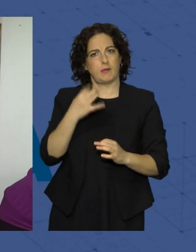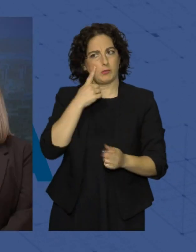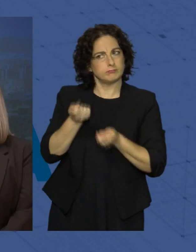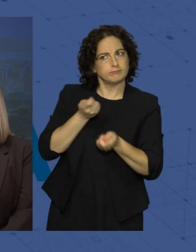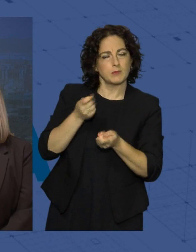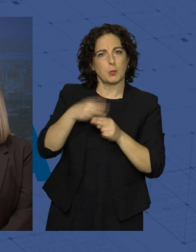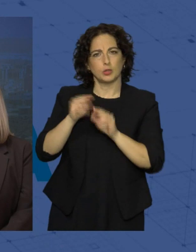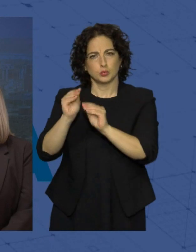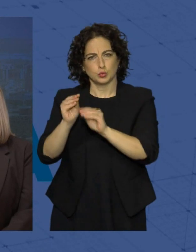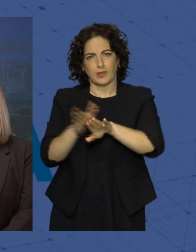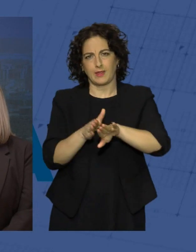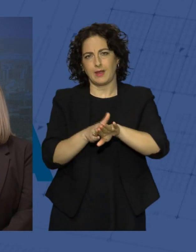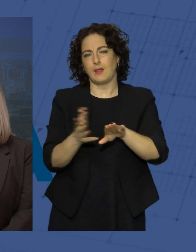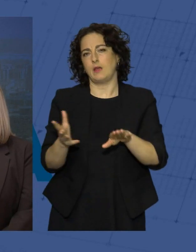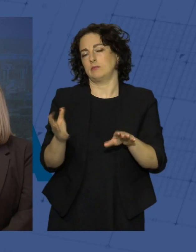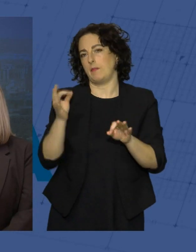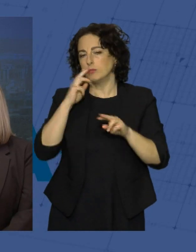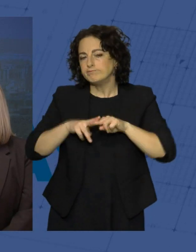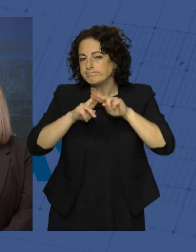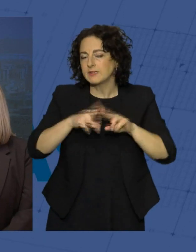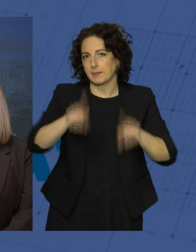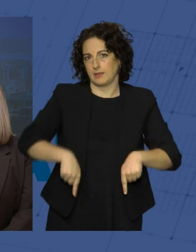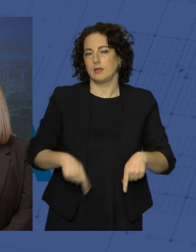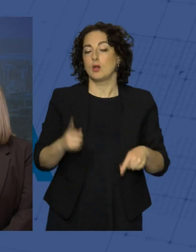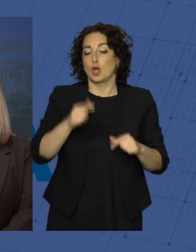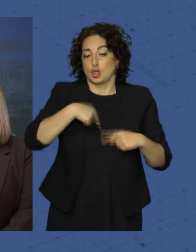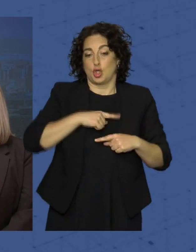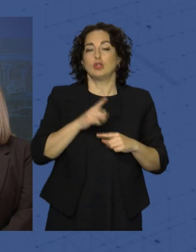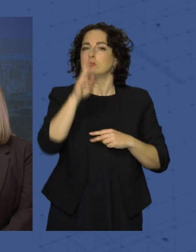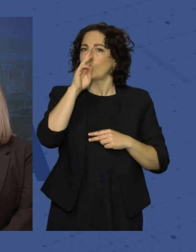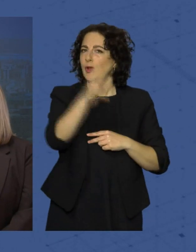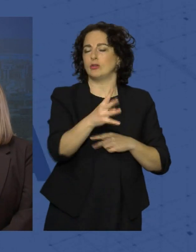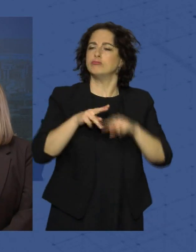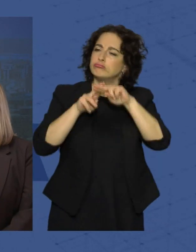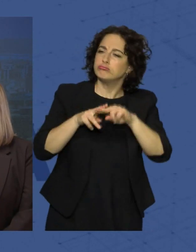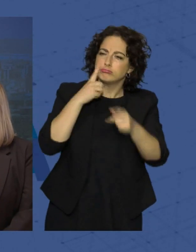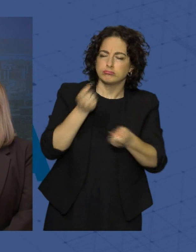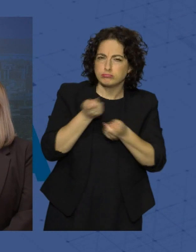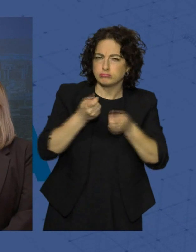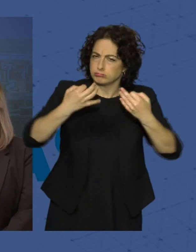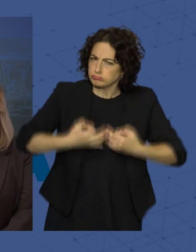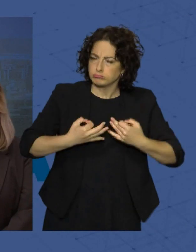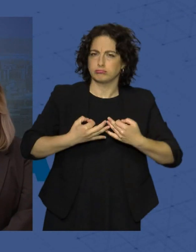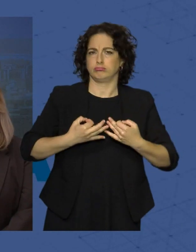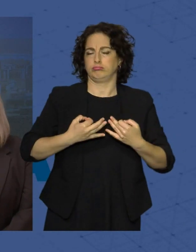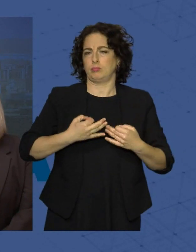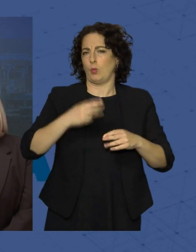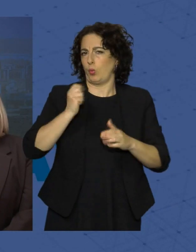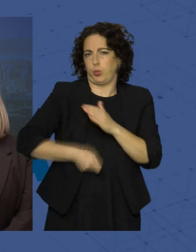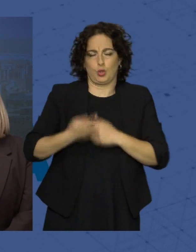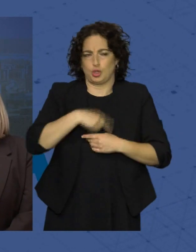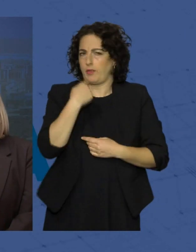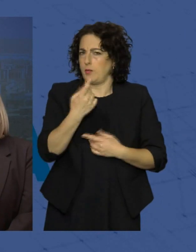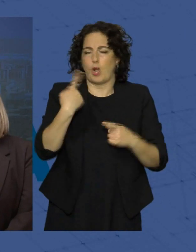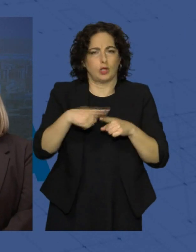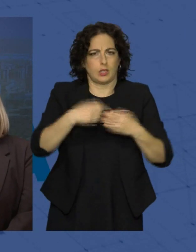esas políticas de la izquierda. Y aquí estamos nosotros para, durante estos cuatro años, fiscalizar de forma firme y tajante, porque nosotros decimos las cosas claras y con